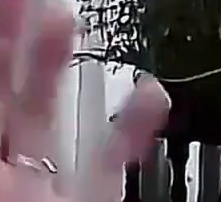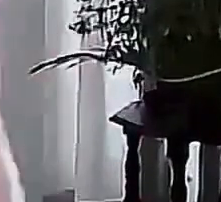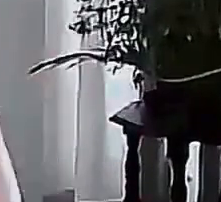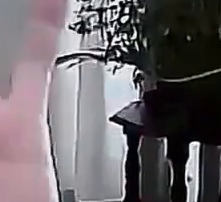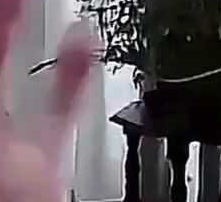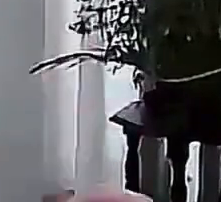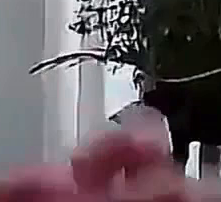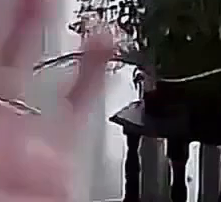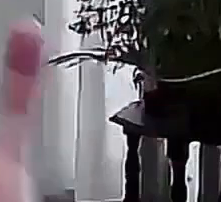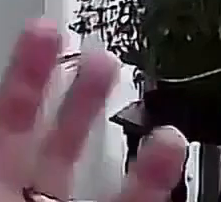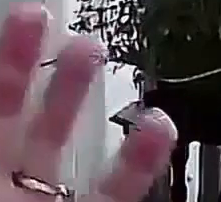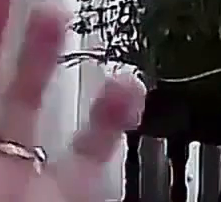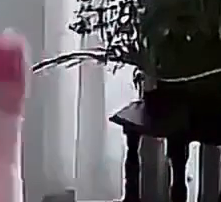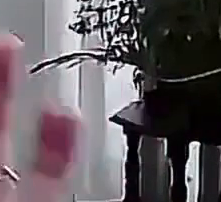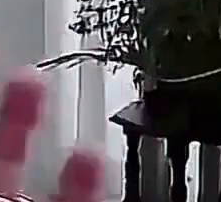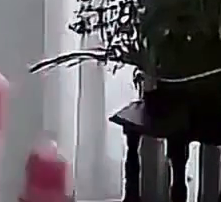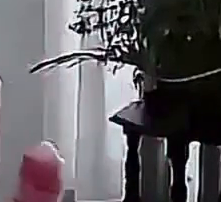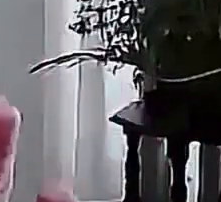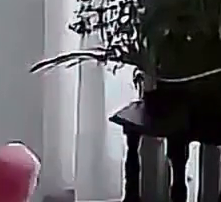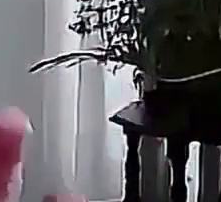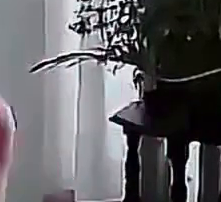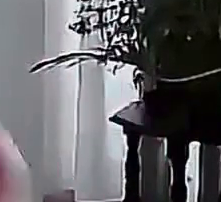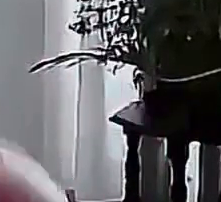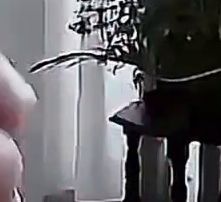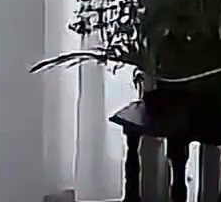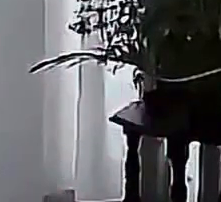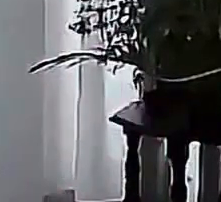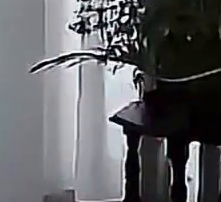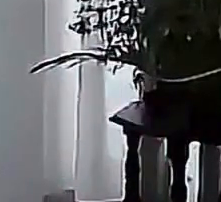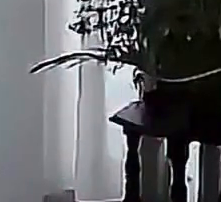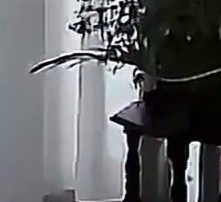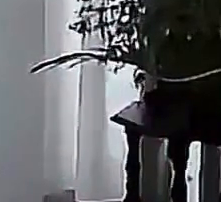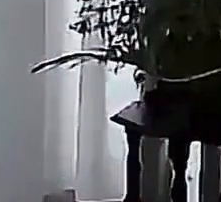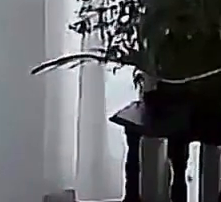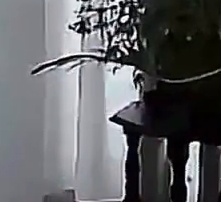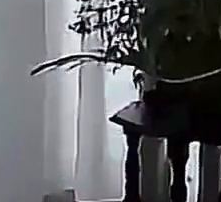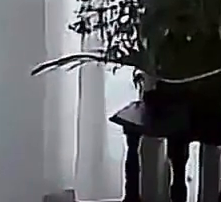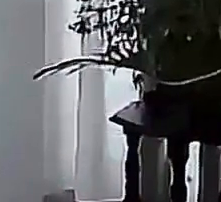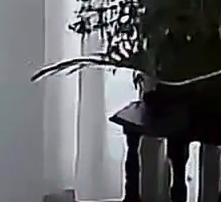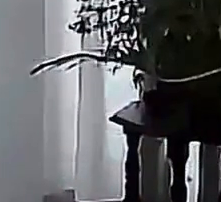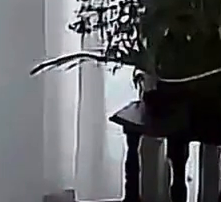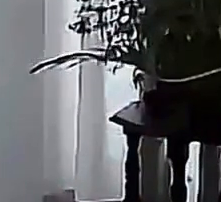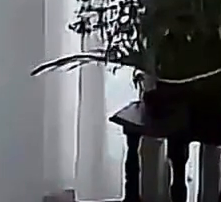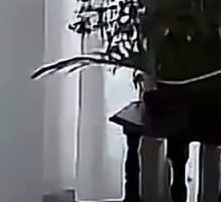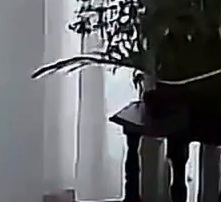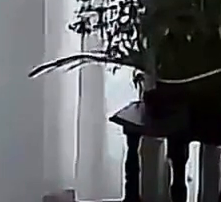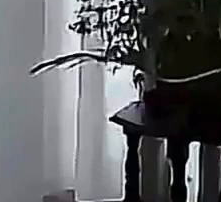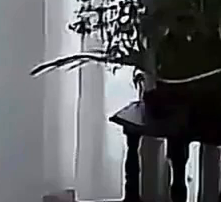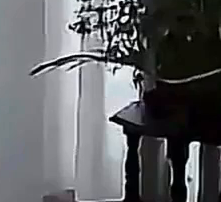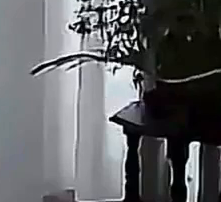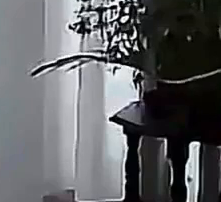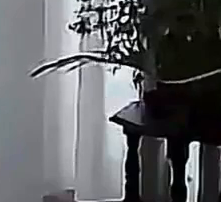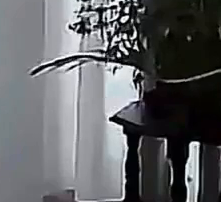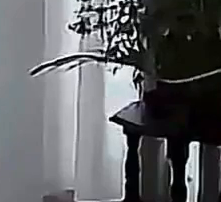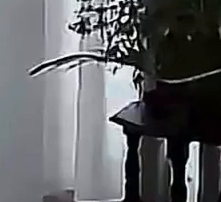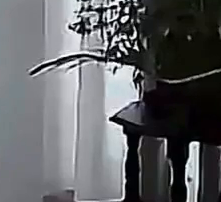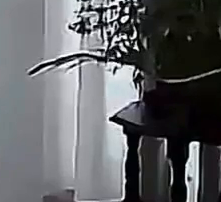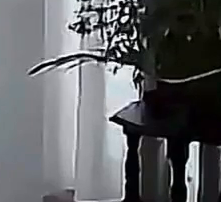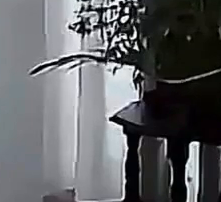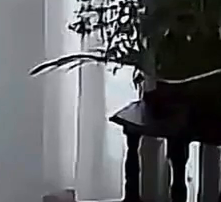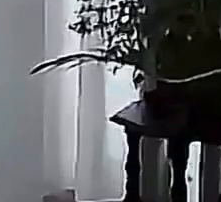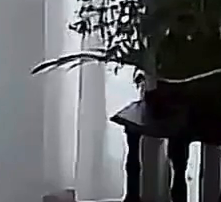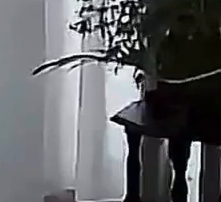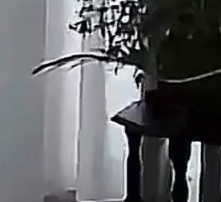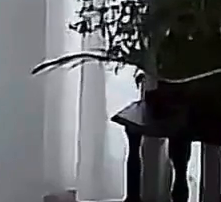llamar gente que piensa diferente que tener resistencias recíprocas en torno de causas que